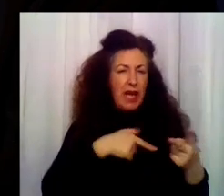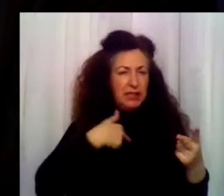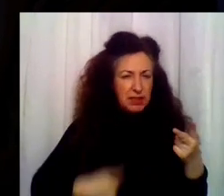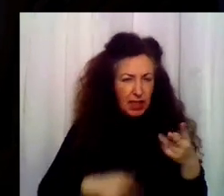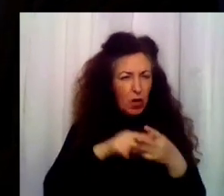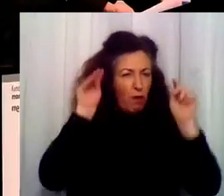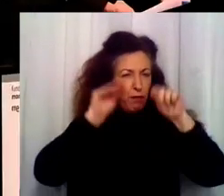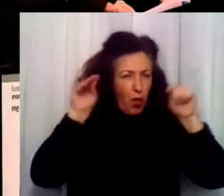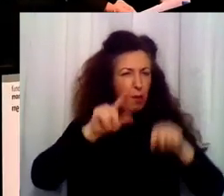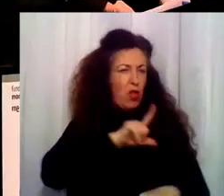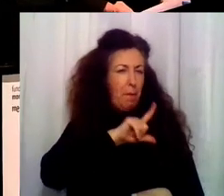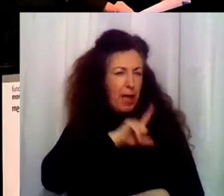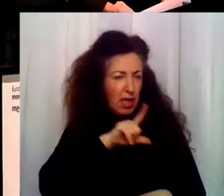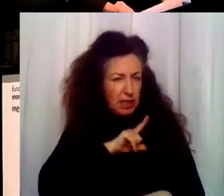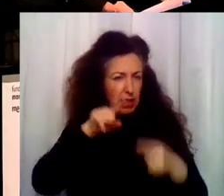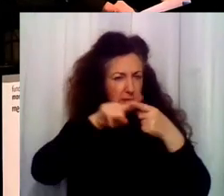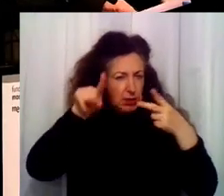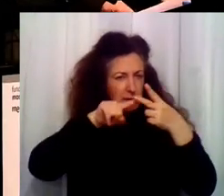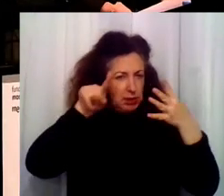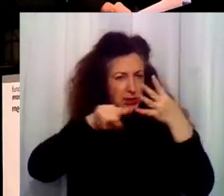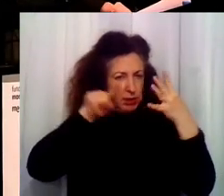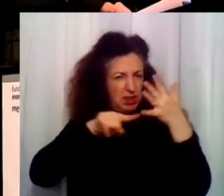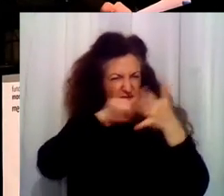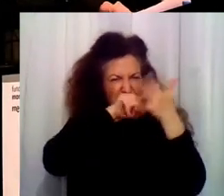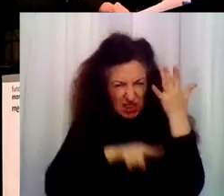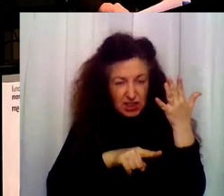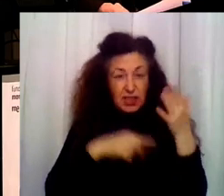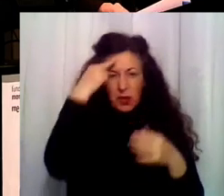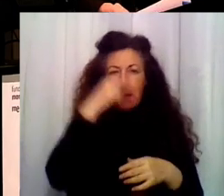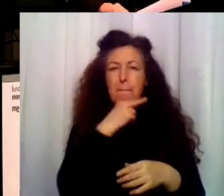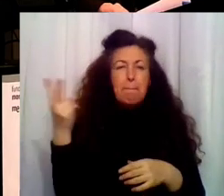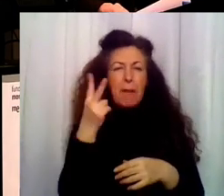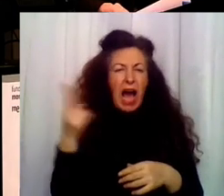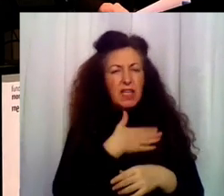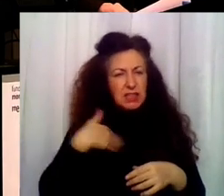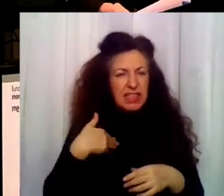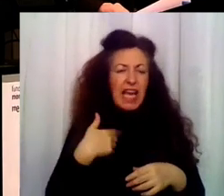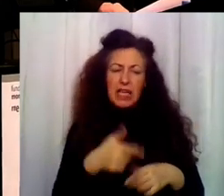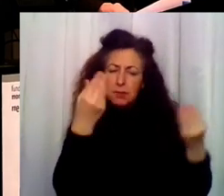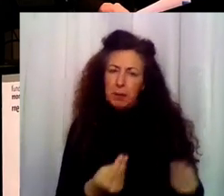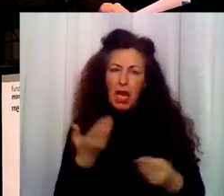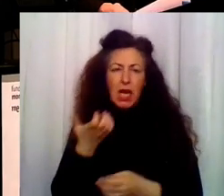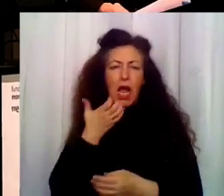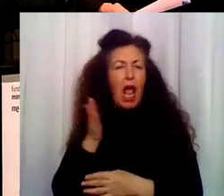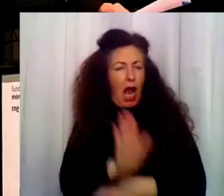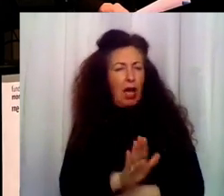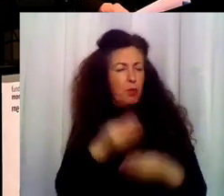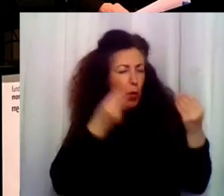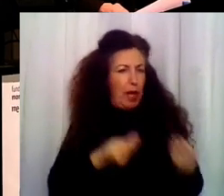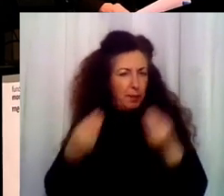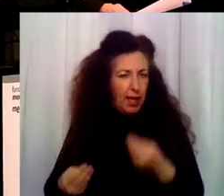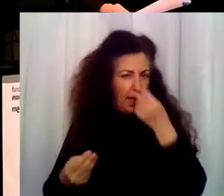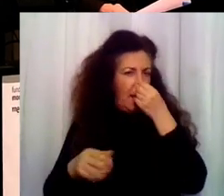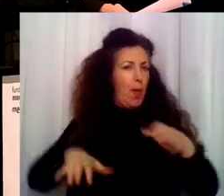formación militar... ¿Formación militar en clases extraescolares? Mira, no lo pensamos. Sus padres siempre han querido que fuera un ejemplo a seguir. Ajá. Y las clases de